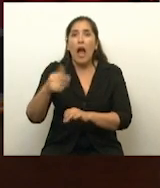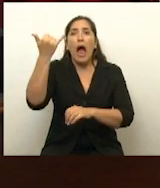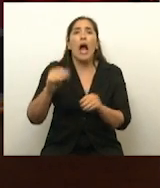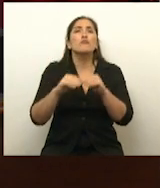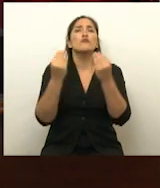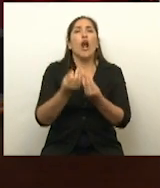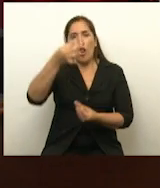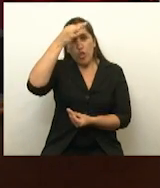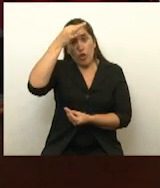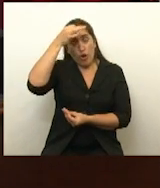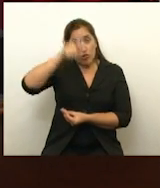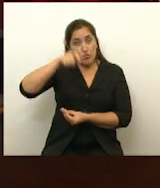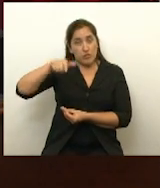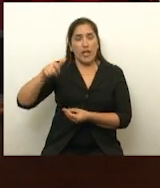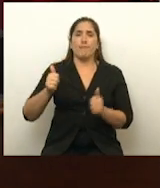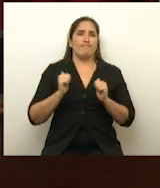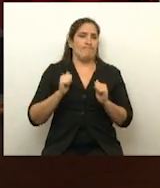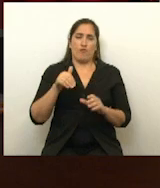12 abstenciones, se va a votar.